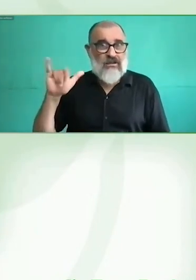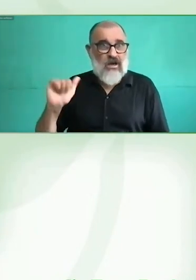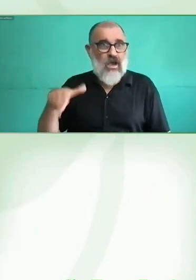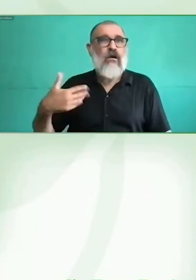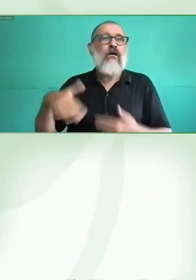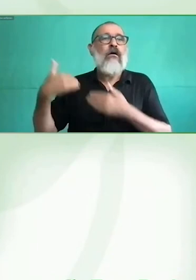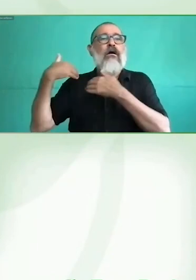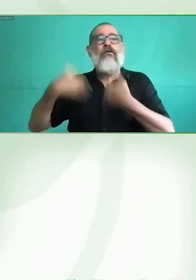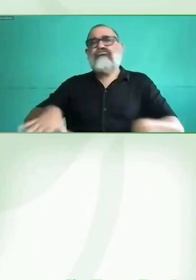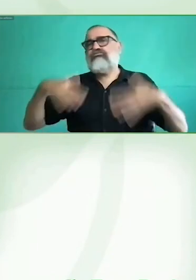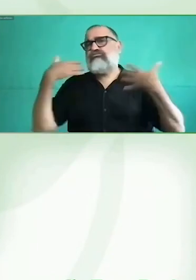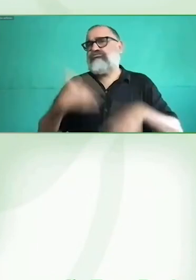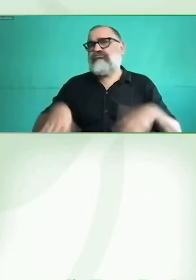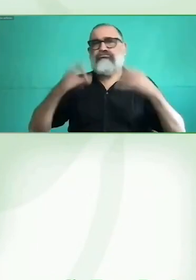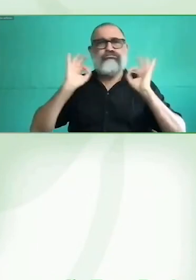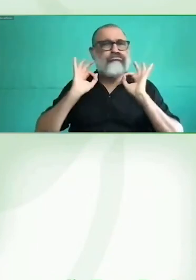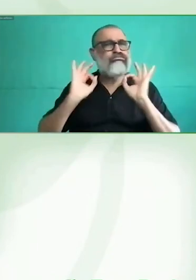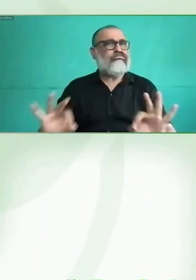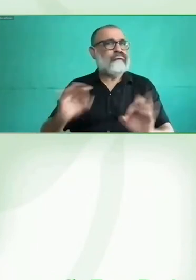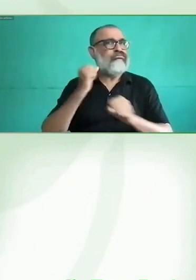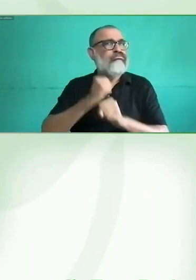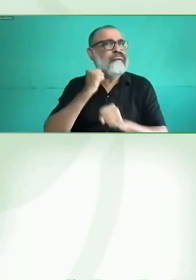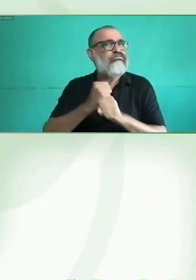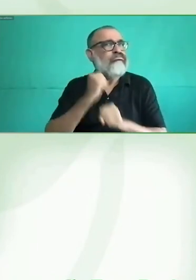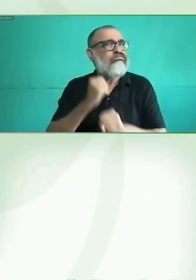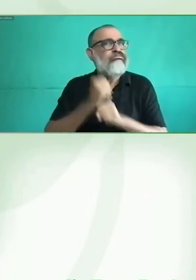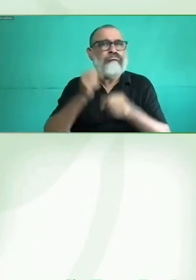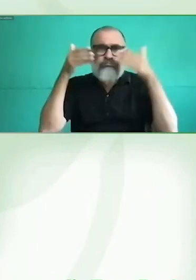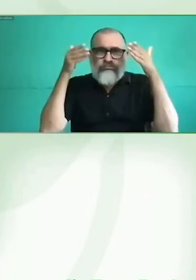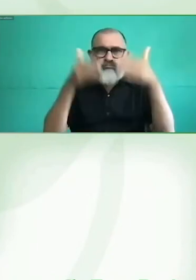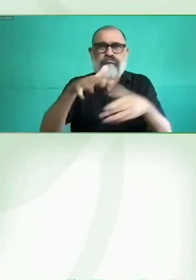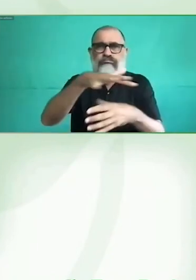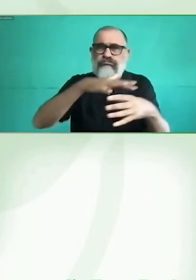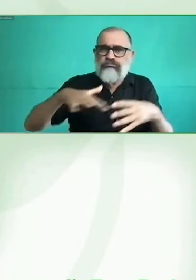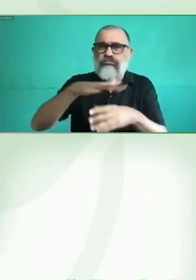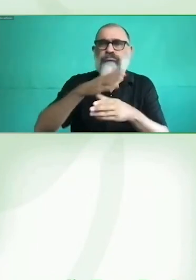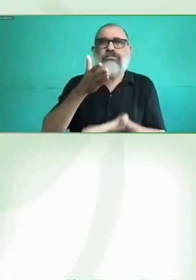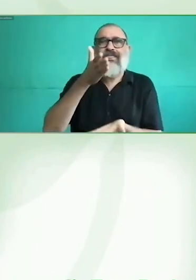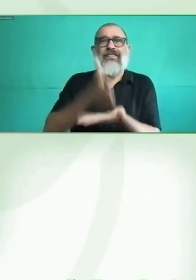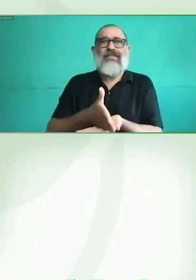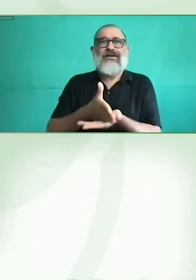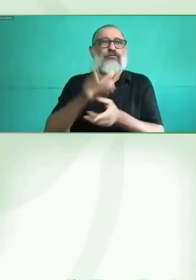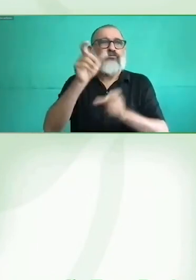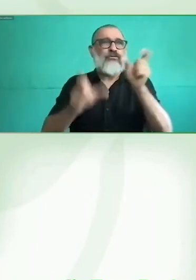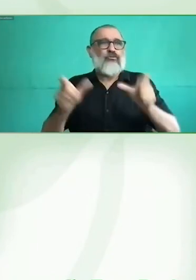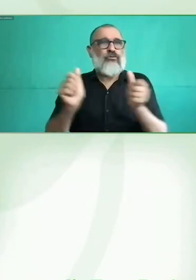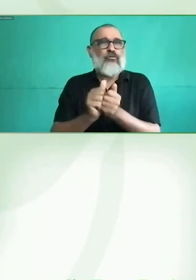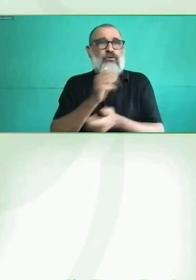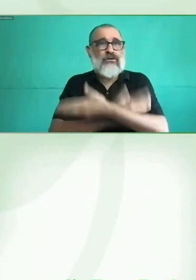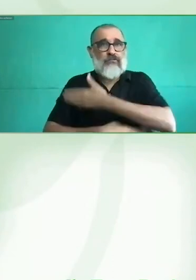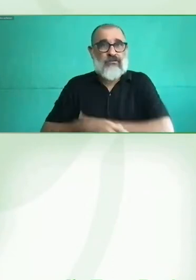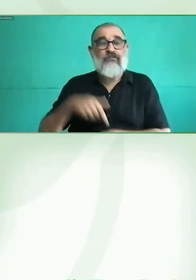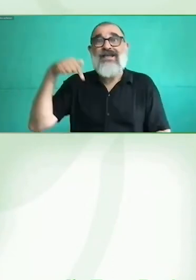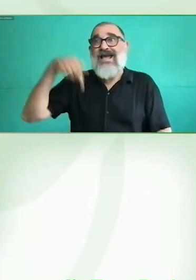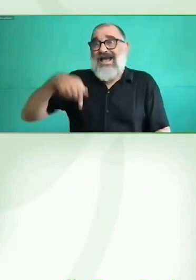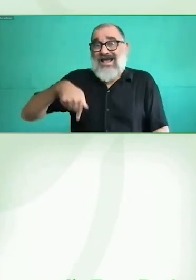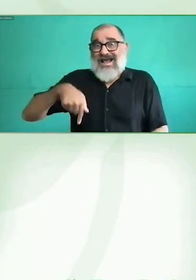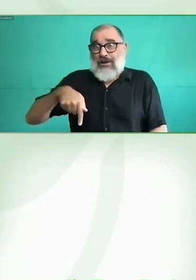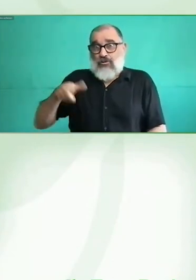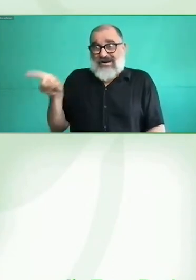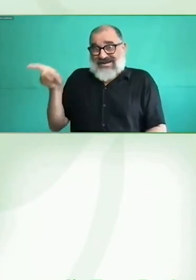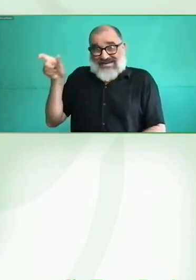Fundación Descúbreme, que es una fundación que nace por promover los derechos de las personas con discapacidad